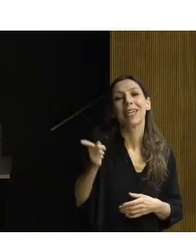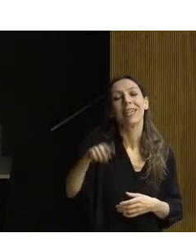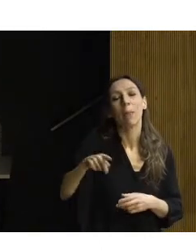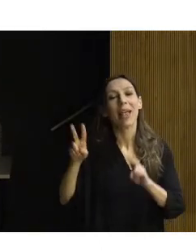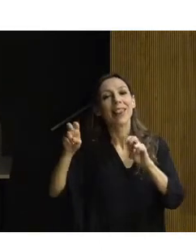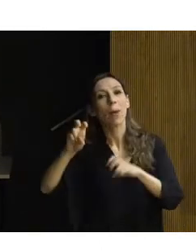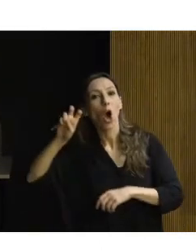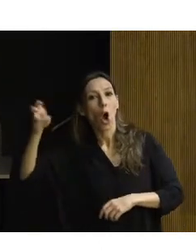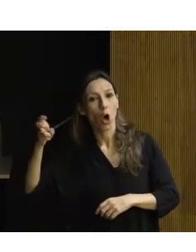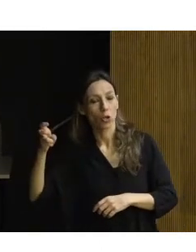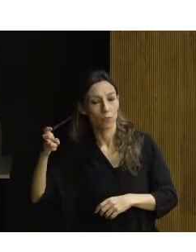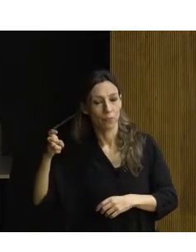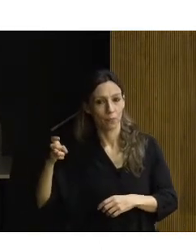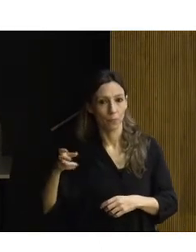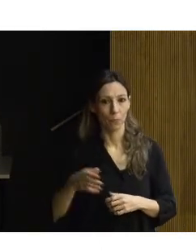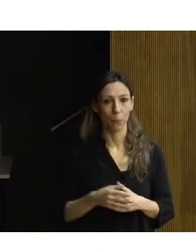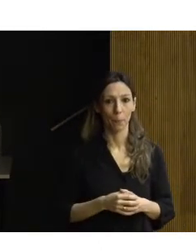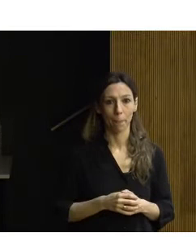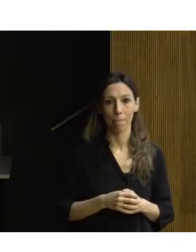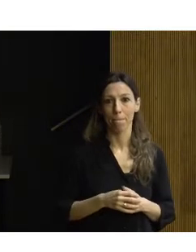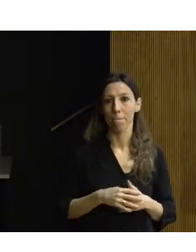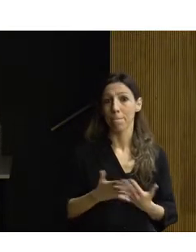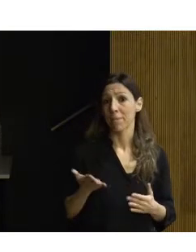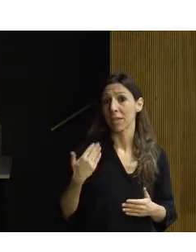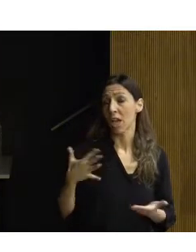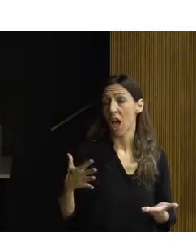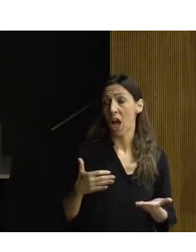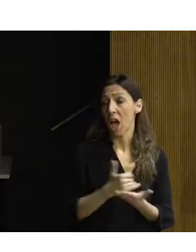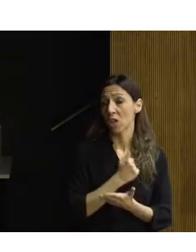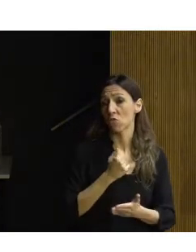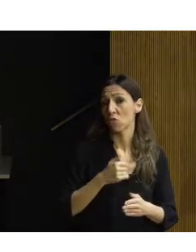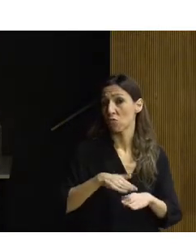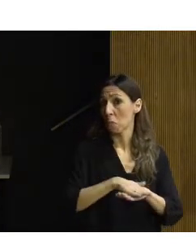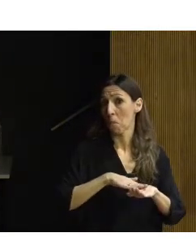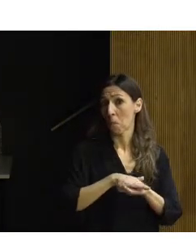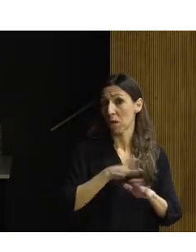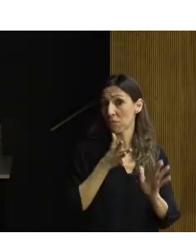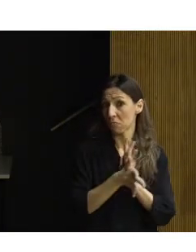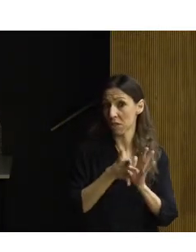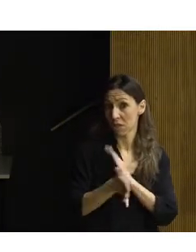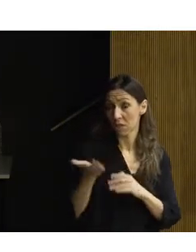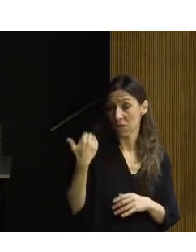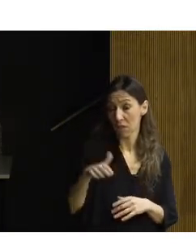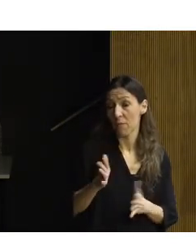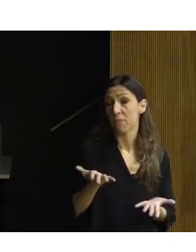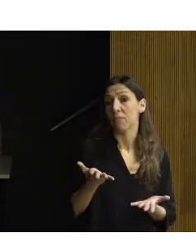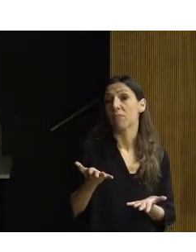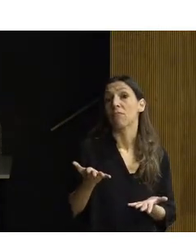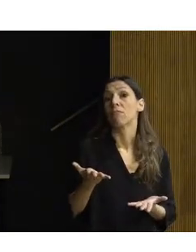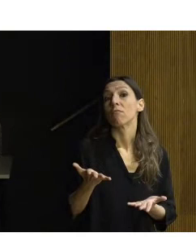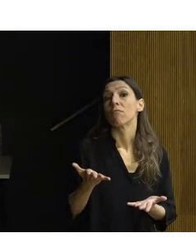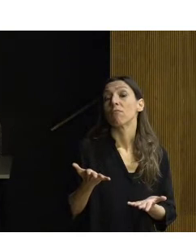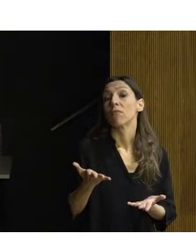Bueno, yo, como ya yo creo que se ha dicho todo lo fundamental y estaría deseando, igual que todos ver los ejemplos, es algo